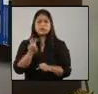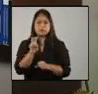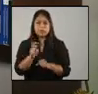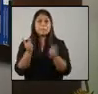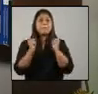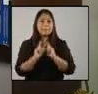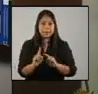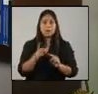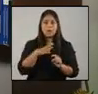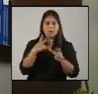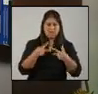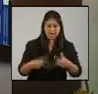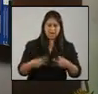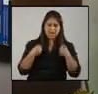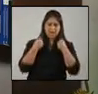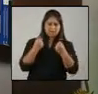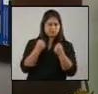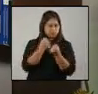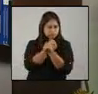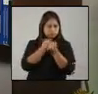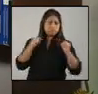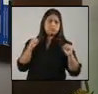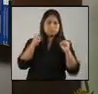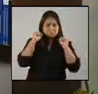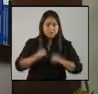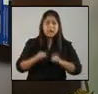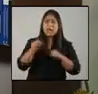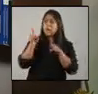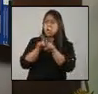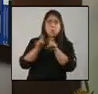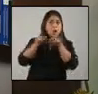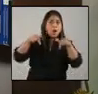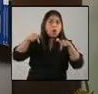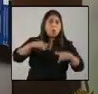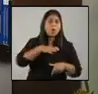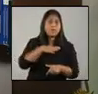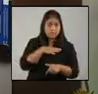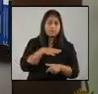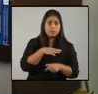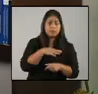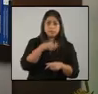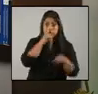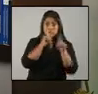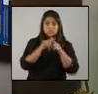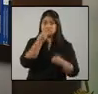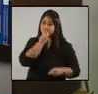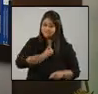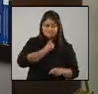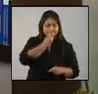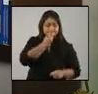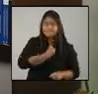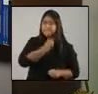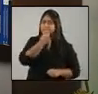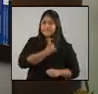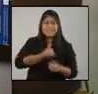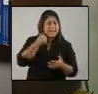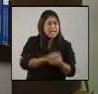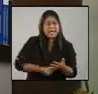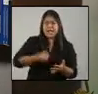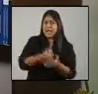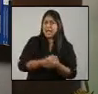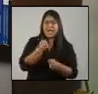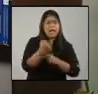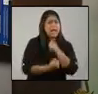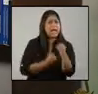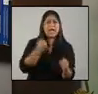pero valientes y sacrificados, como muchos de los que ahora tenemos en el sistema de salud, y que soportan la carga de décadas de abandono,